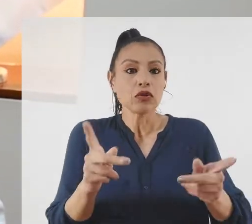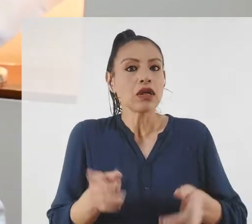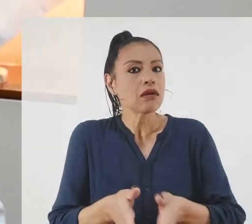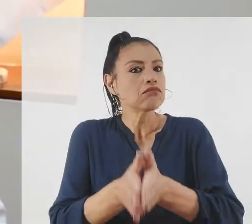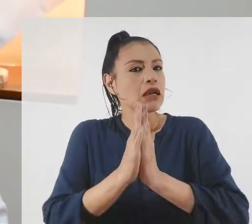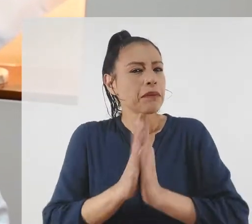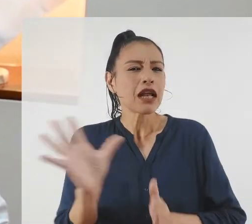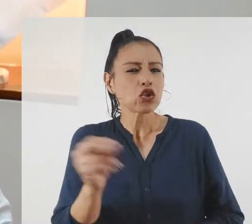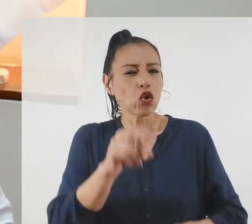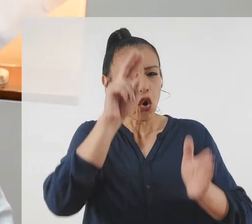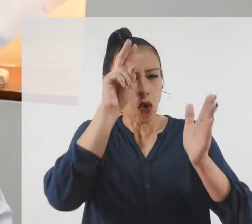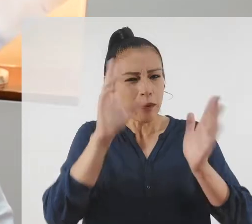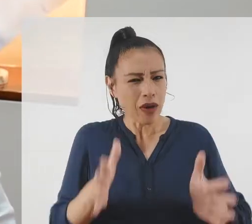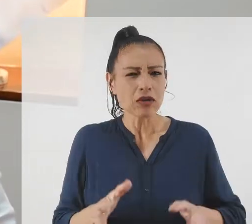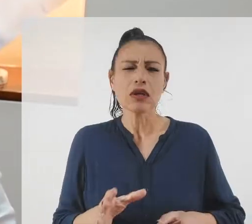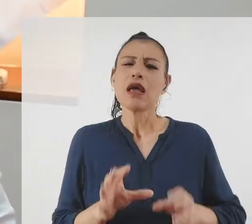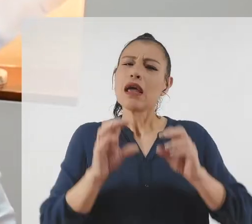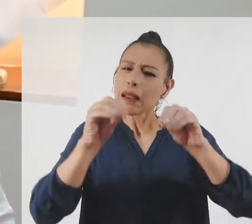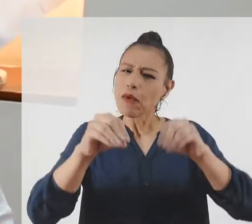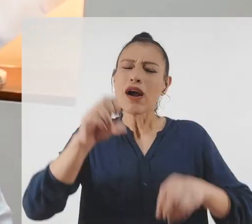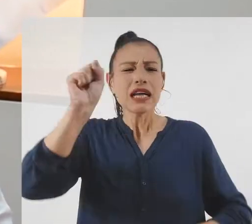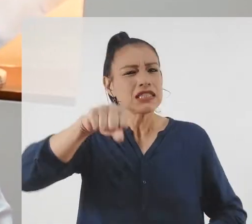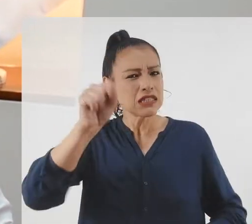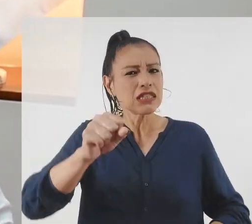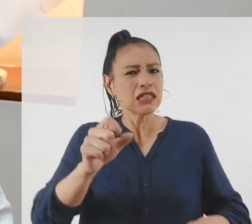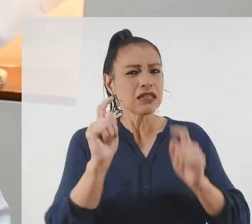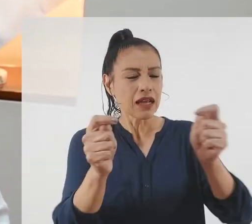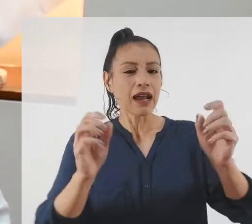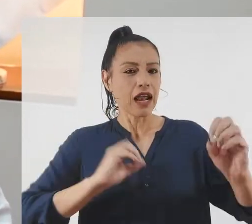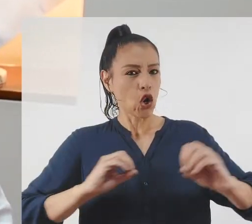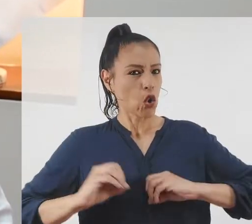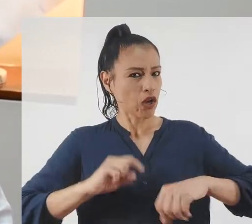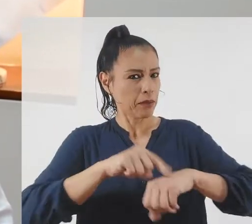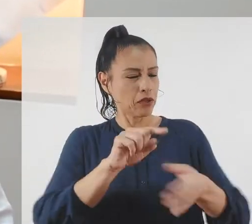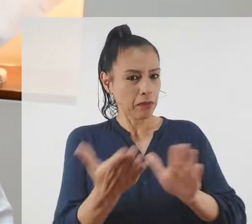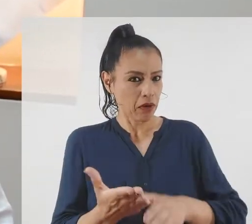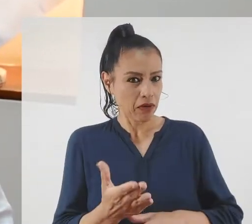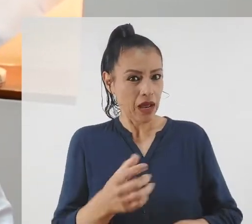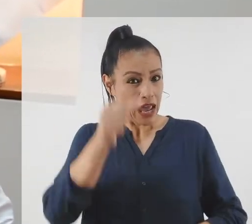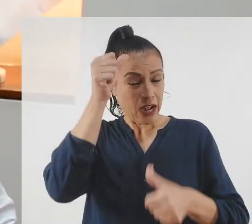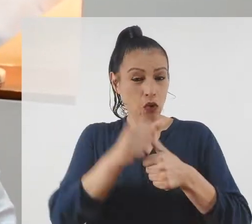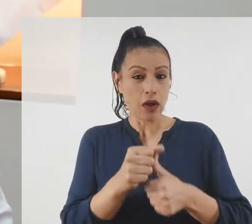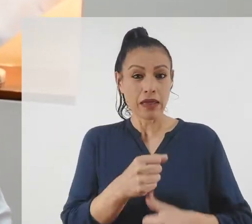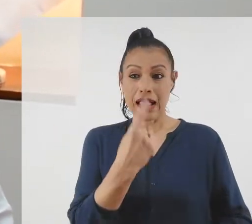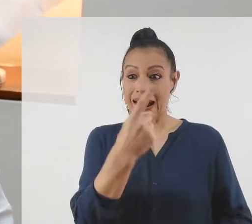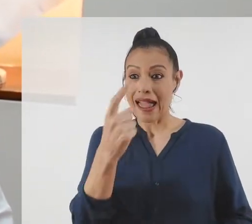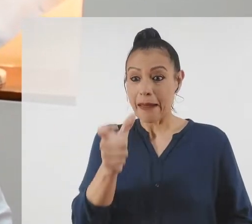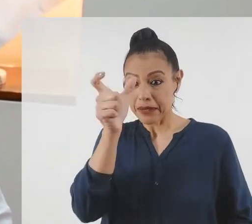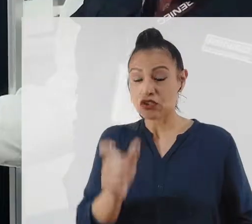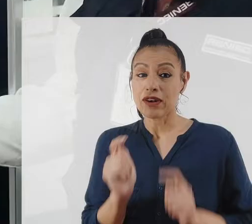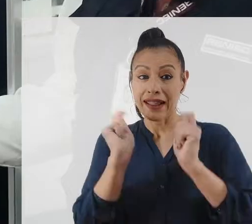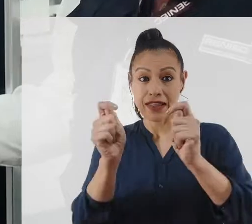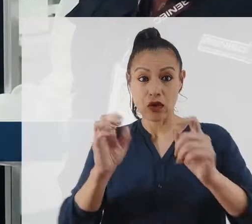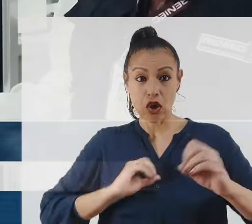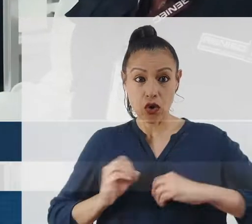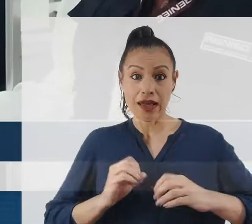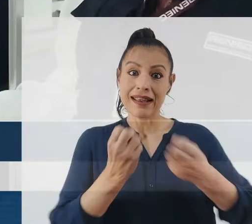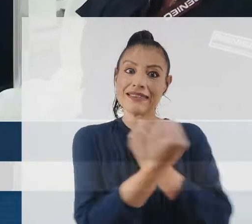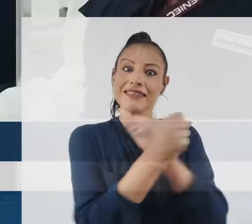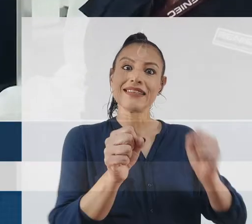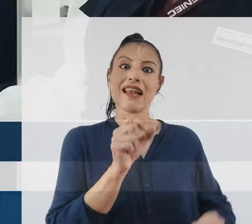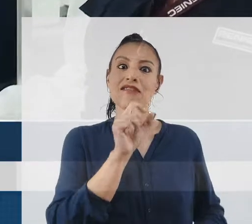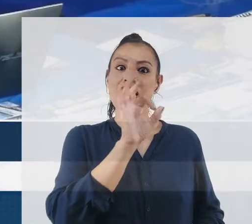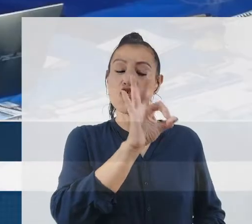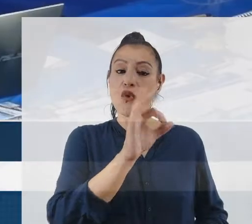a toda la población a que coloque un sí a la donación de órganos. Recordemos que por cada persona se puede salvar nueve vidas. Tras dar a